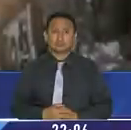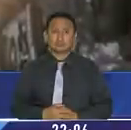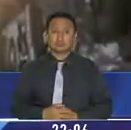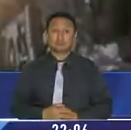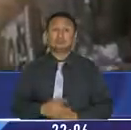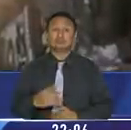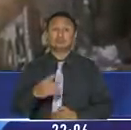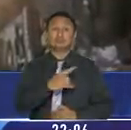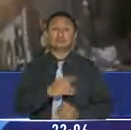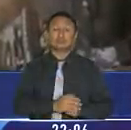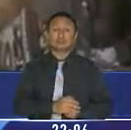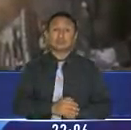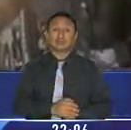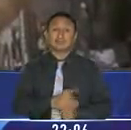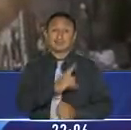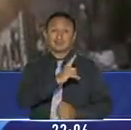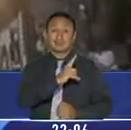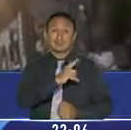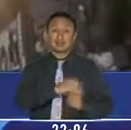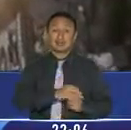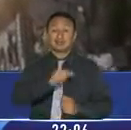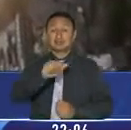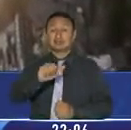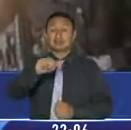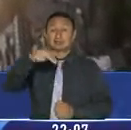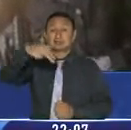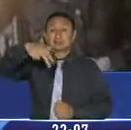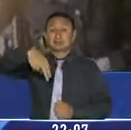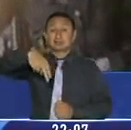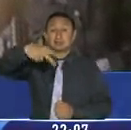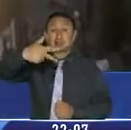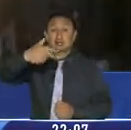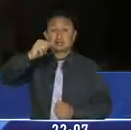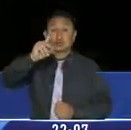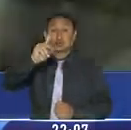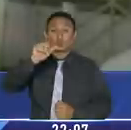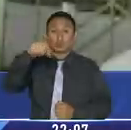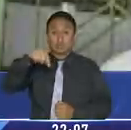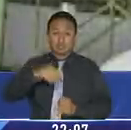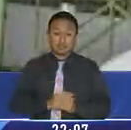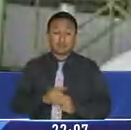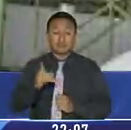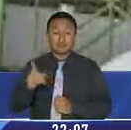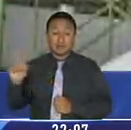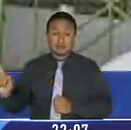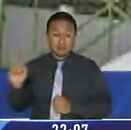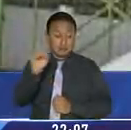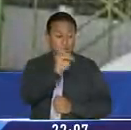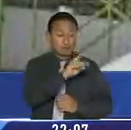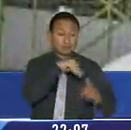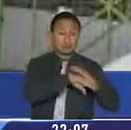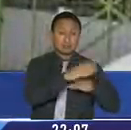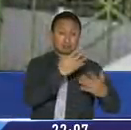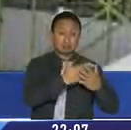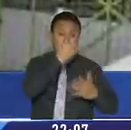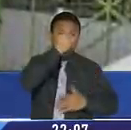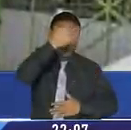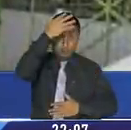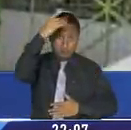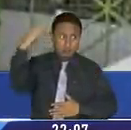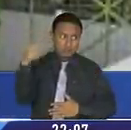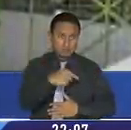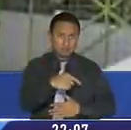El traslado de alias Anchundia, cabecilla de la banda de los R7, a la cárcel de Santo Domingo, habría